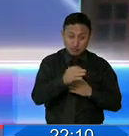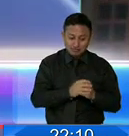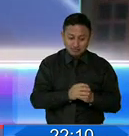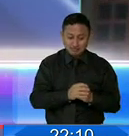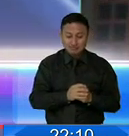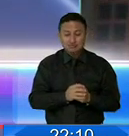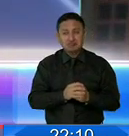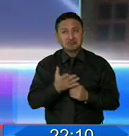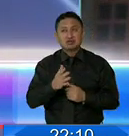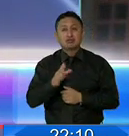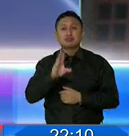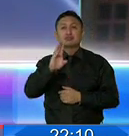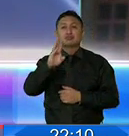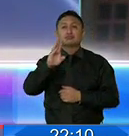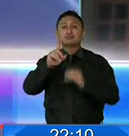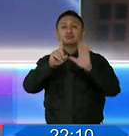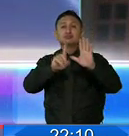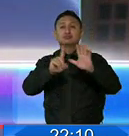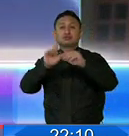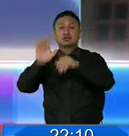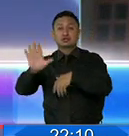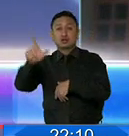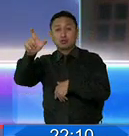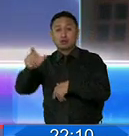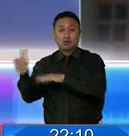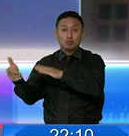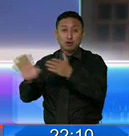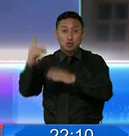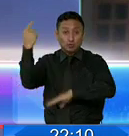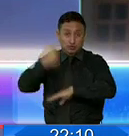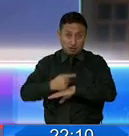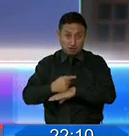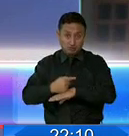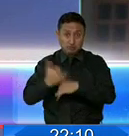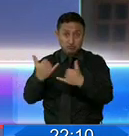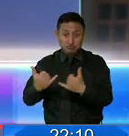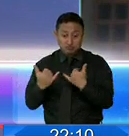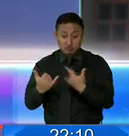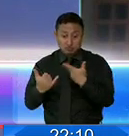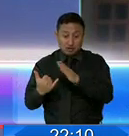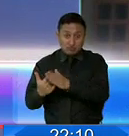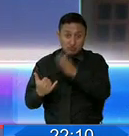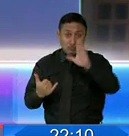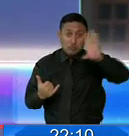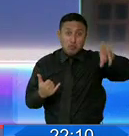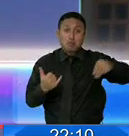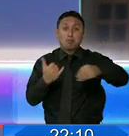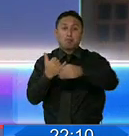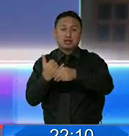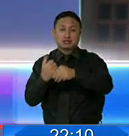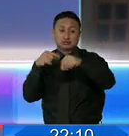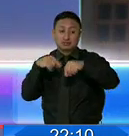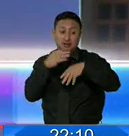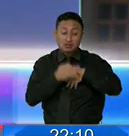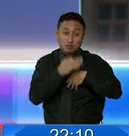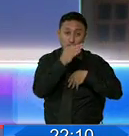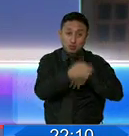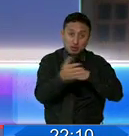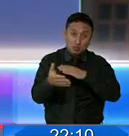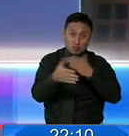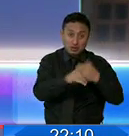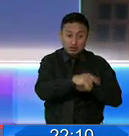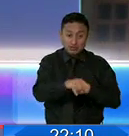defunciones por promedio al día. Cuando vamos a poder tener la información que incluye el